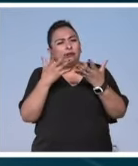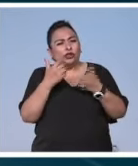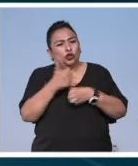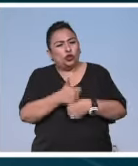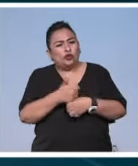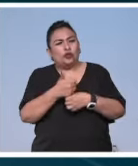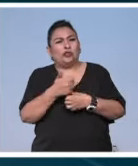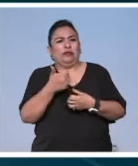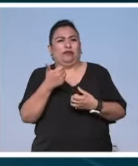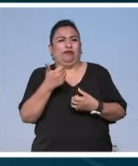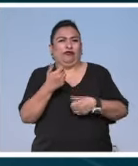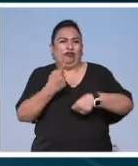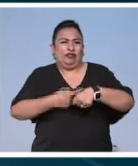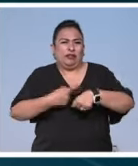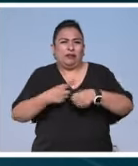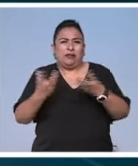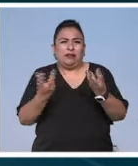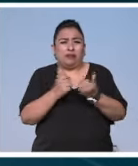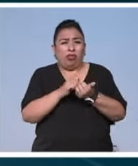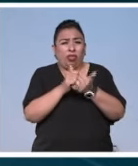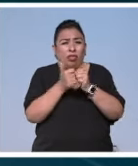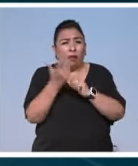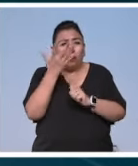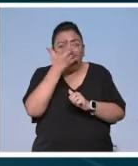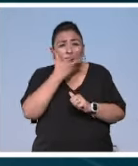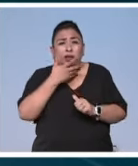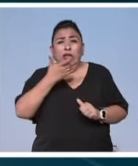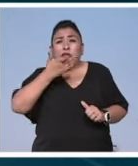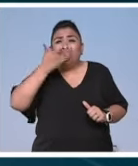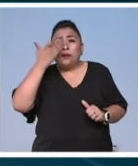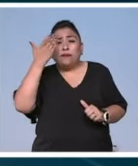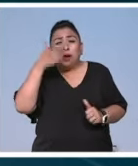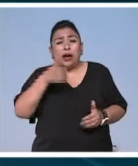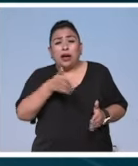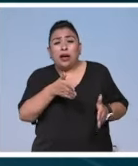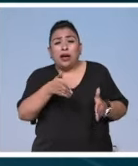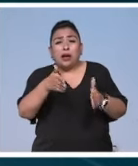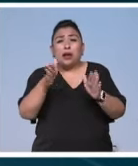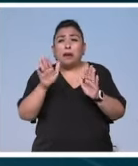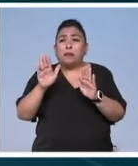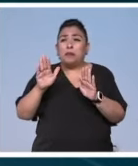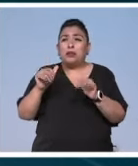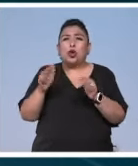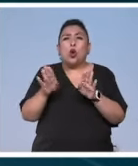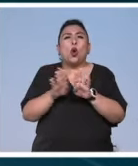involucra una enfermedad en algo bello en flores para el camino de quien se despide